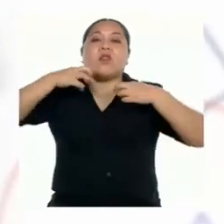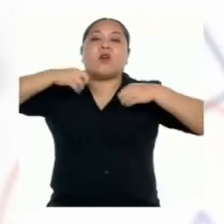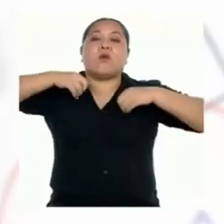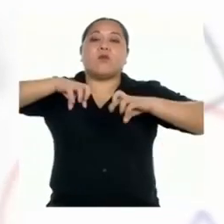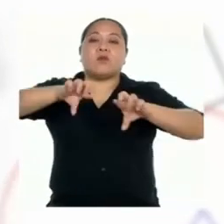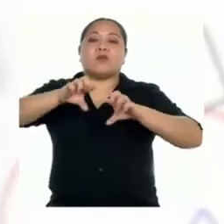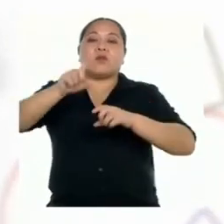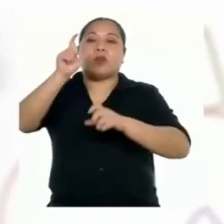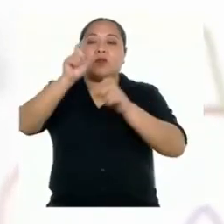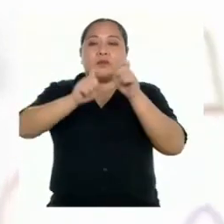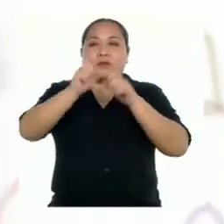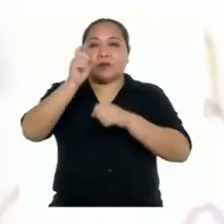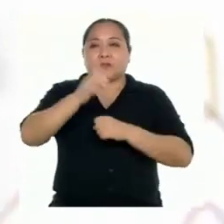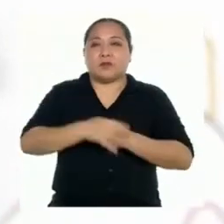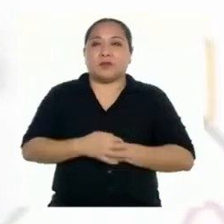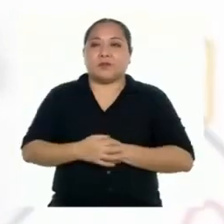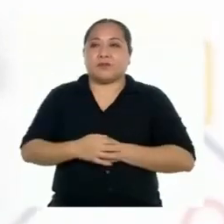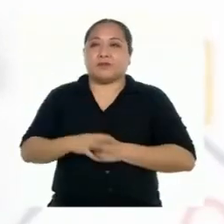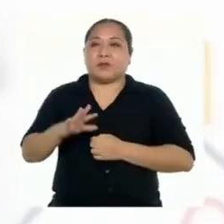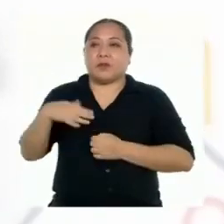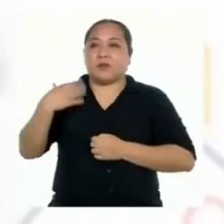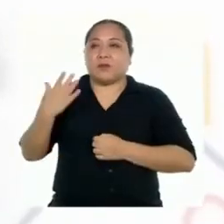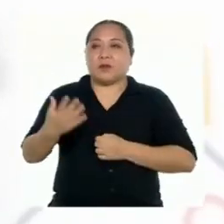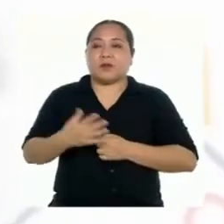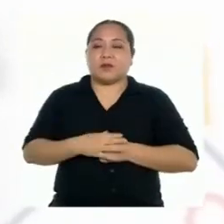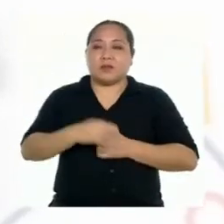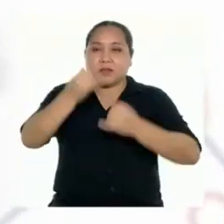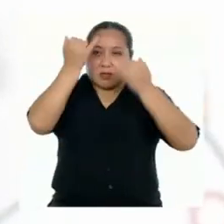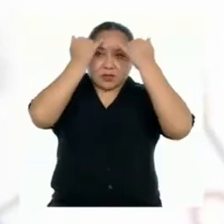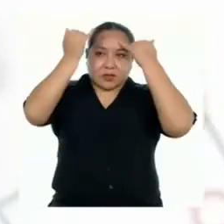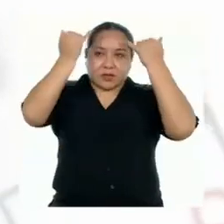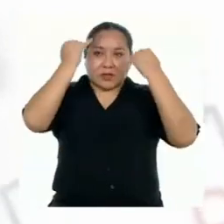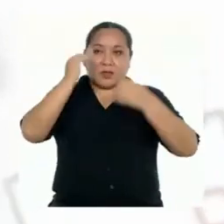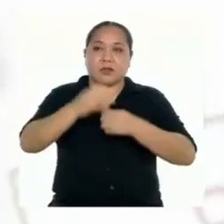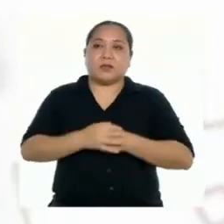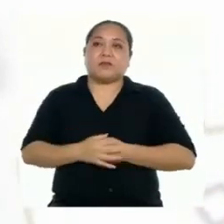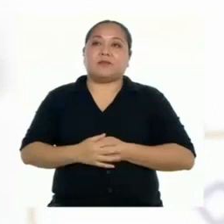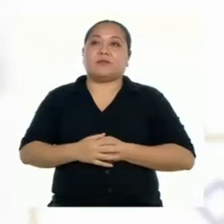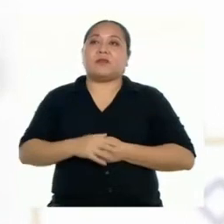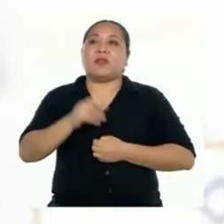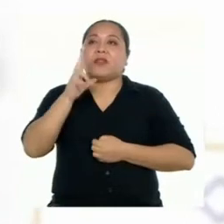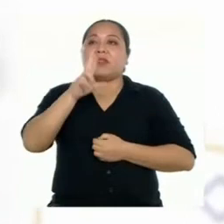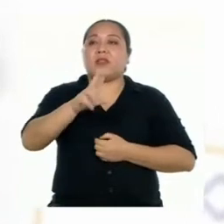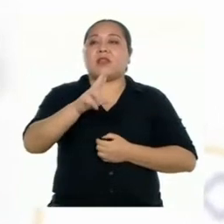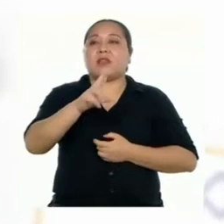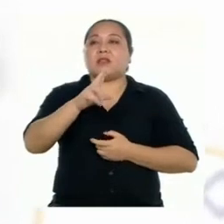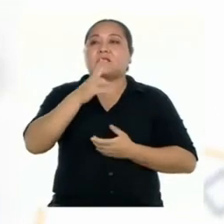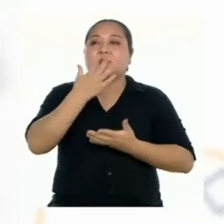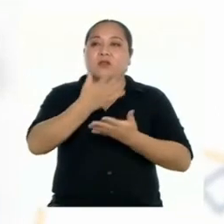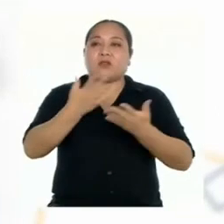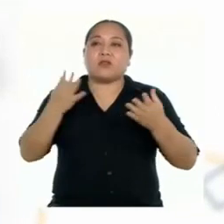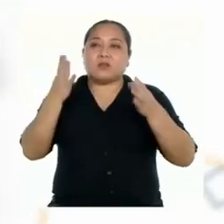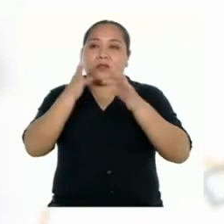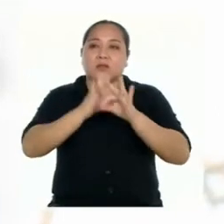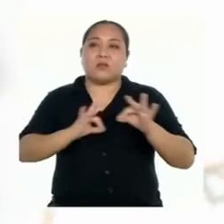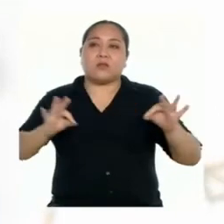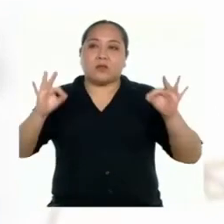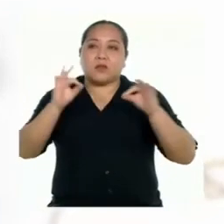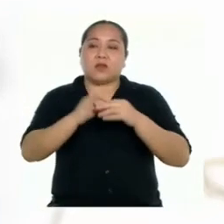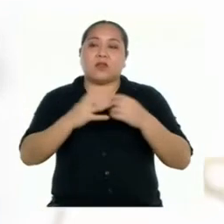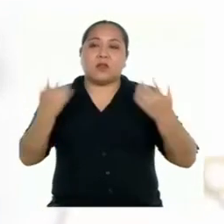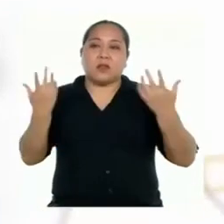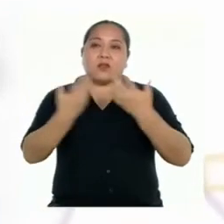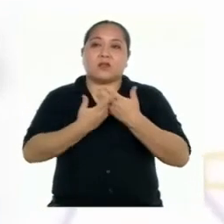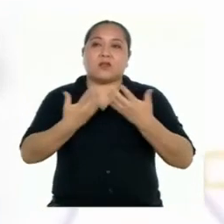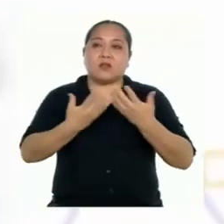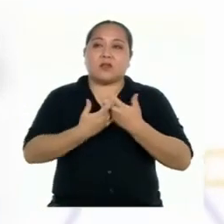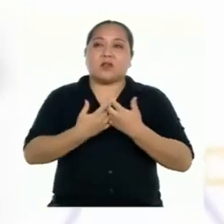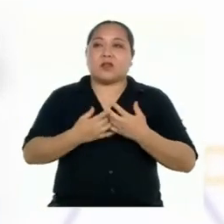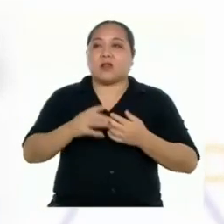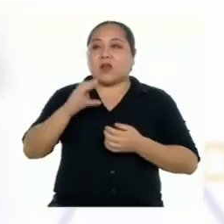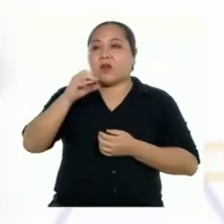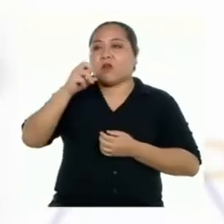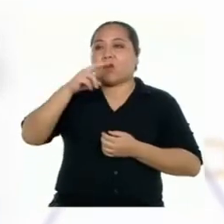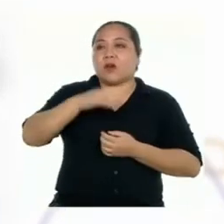capacidades y oportunidades de las personas. Luego están las ideas. Existen tres factores relacionados a la cuenca que